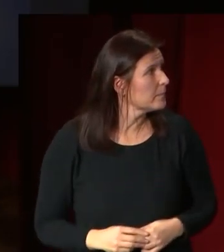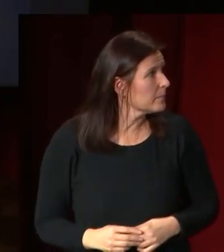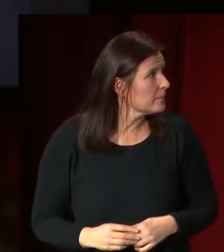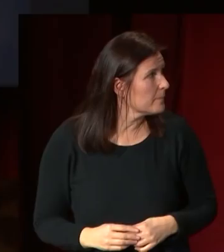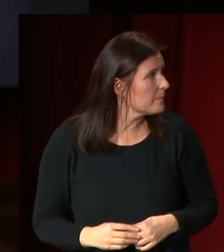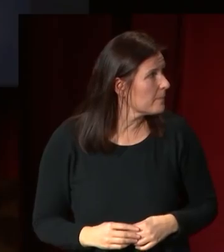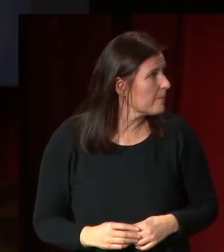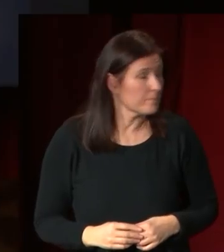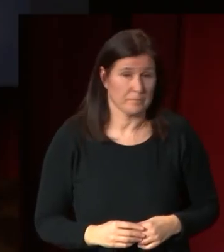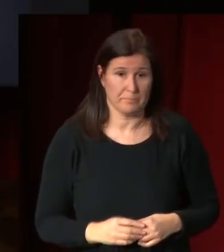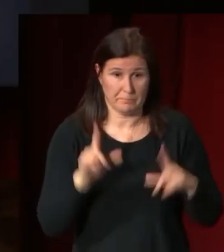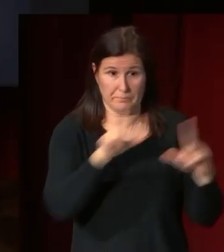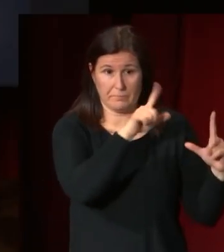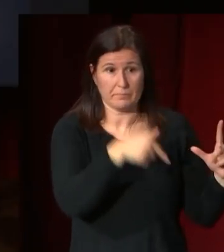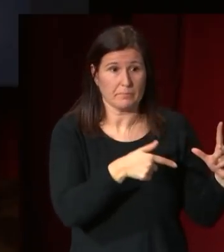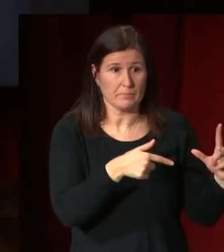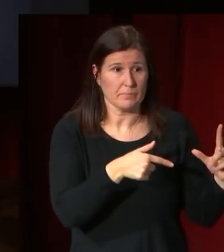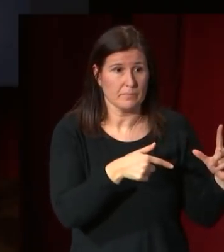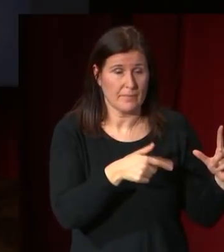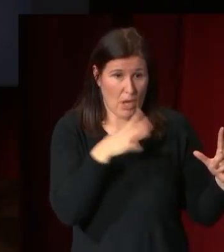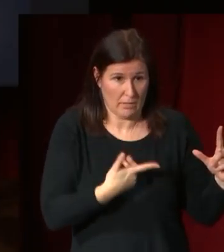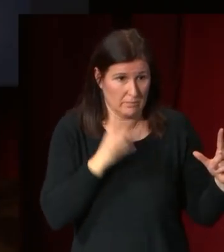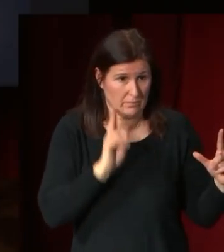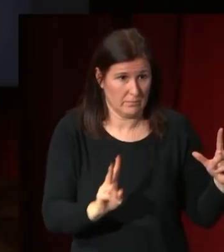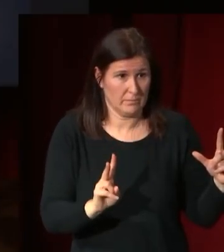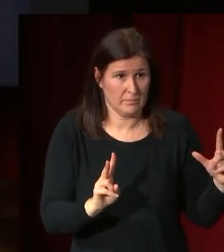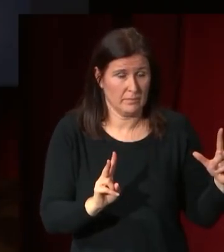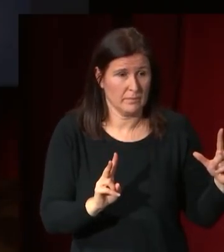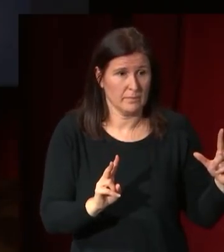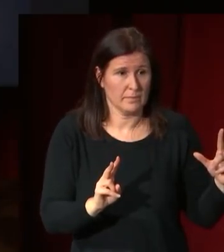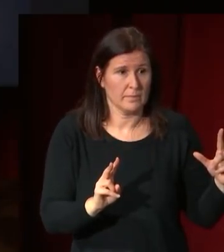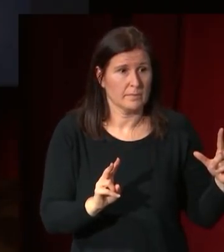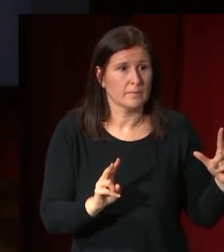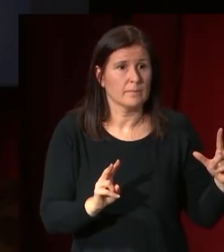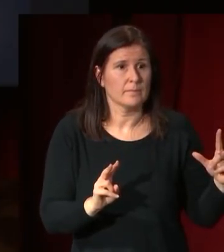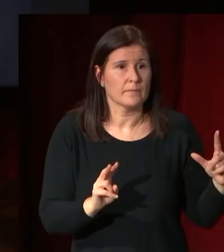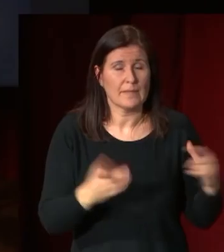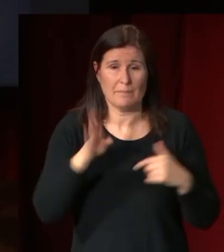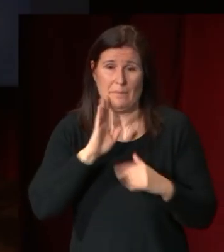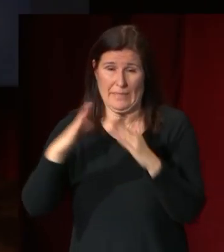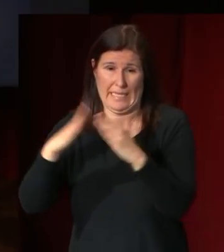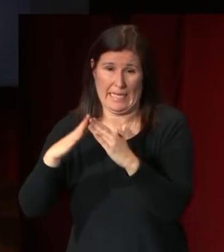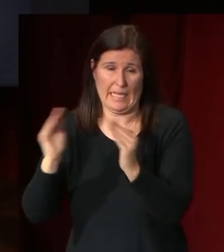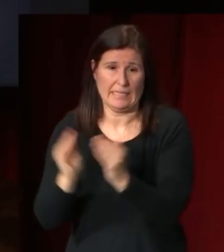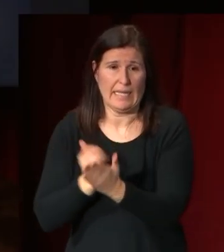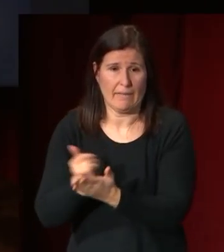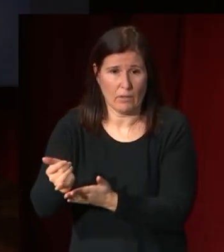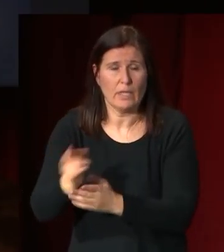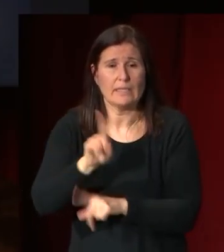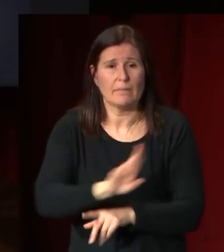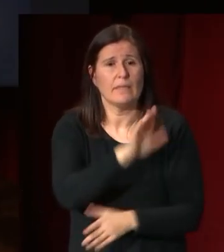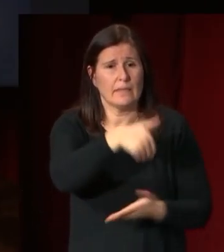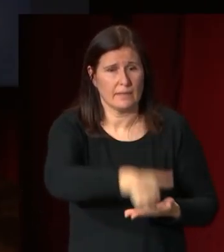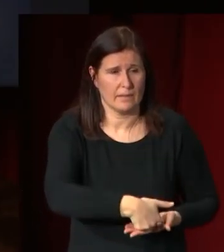esa imagen es como lo podemos ver hoy en la casita del labrador y también le encarga